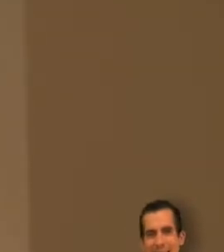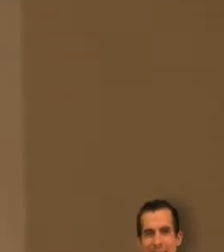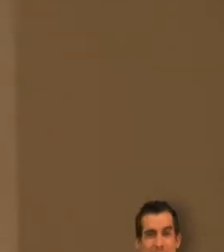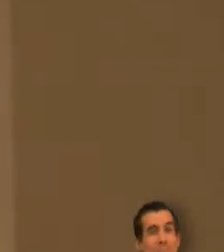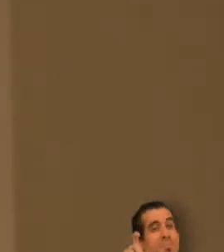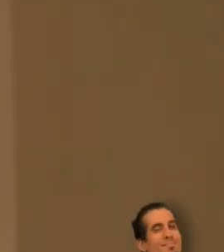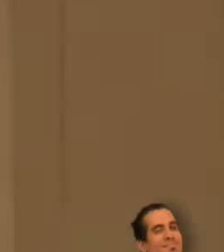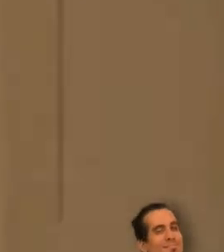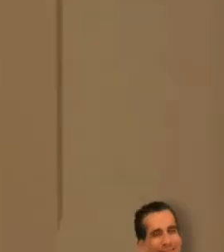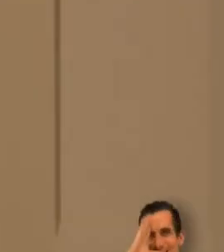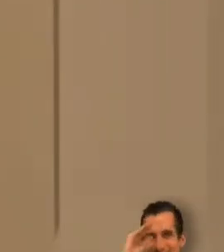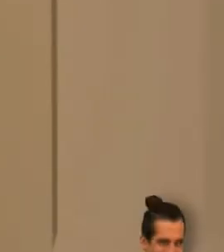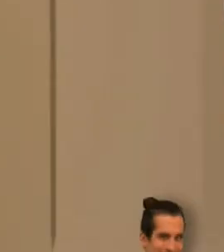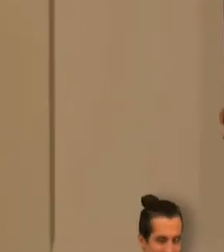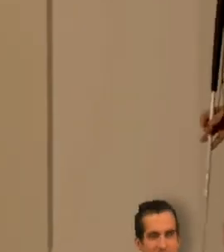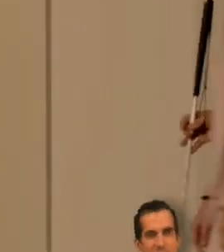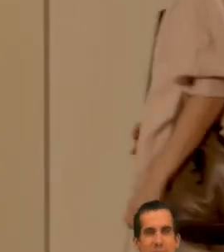Accessible Cognitive Assistance